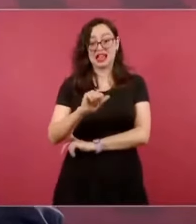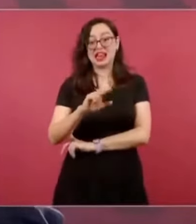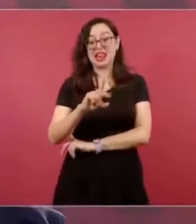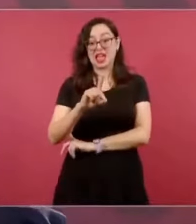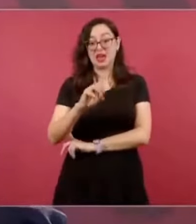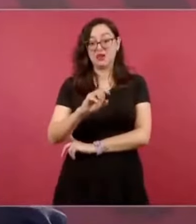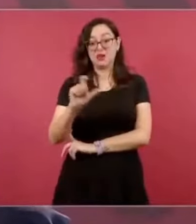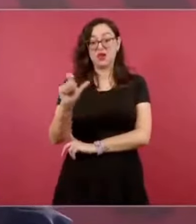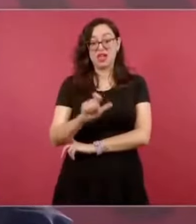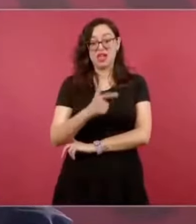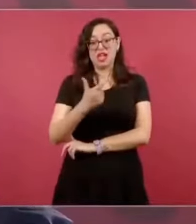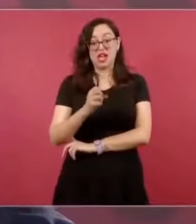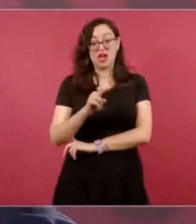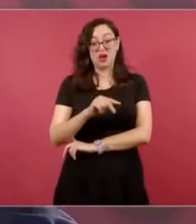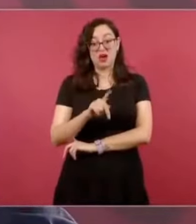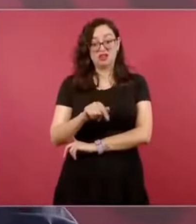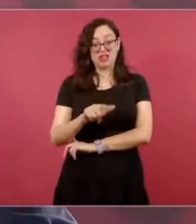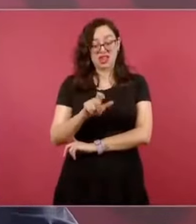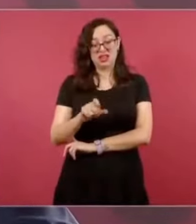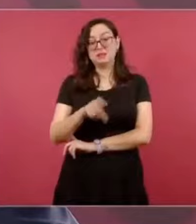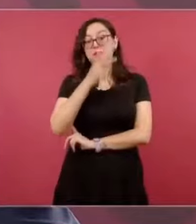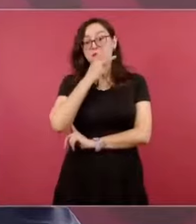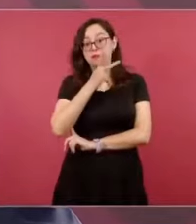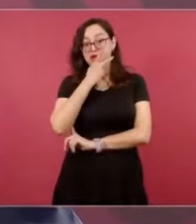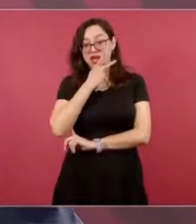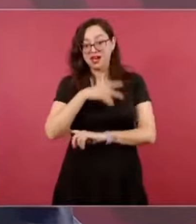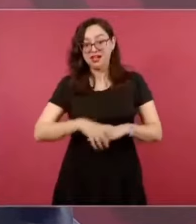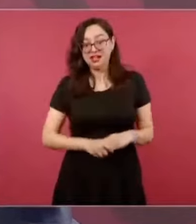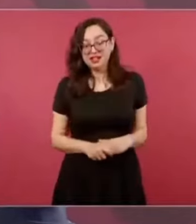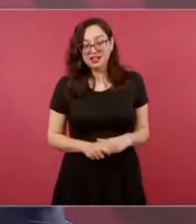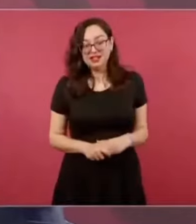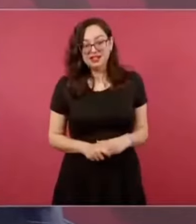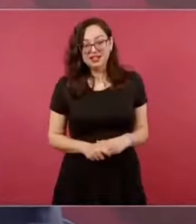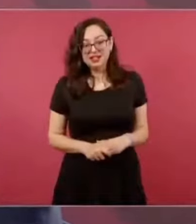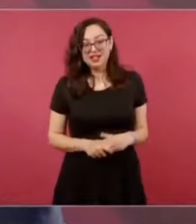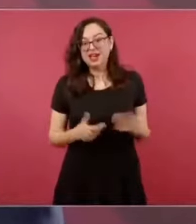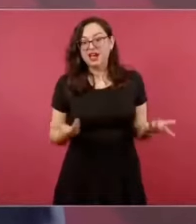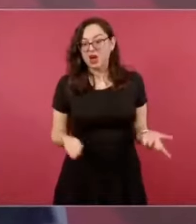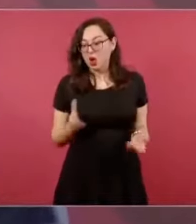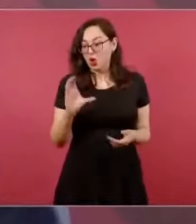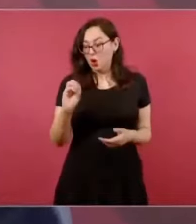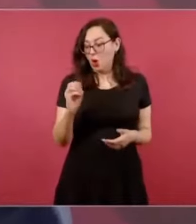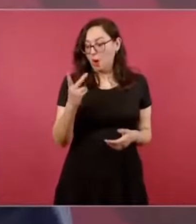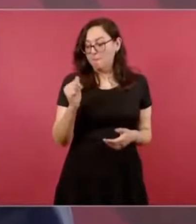y la Coparmex, sabritas.